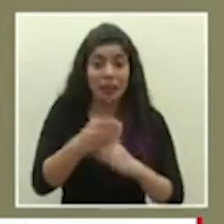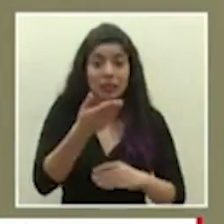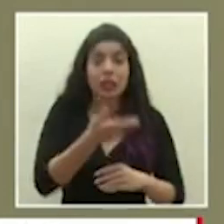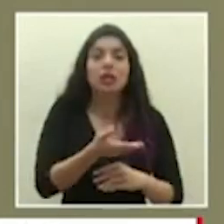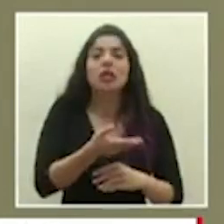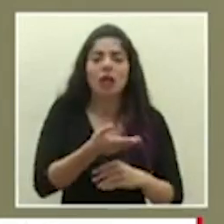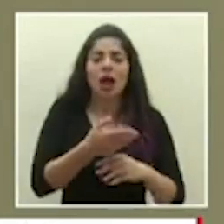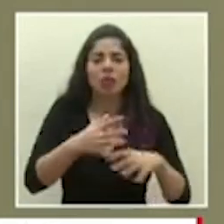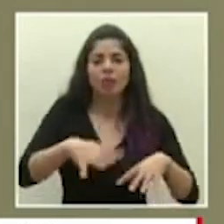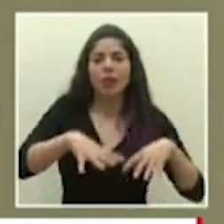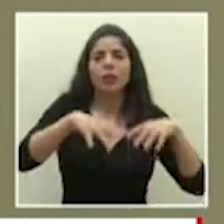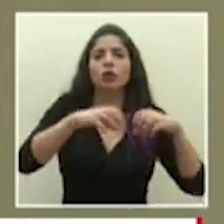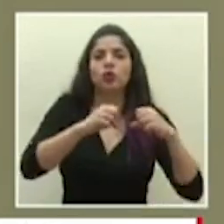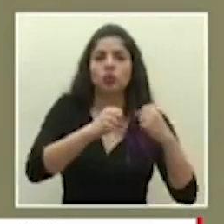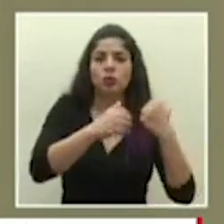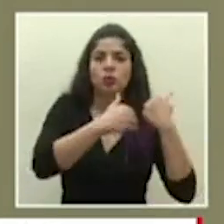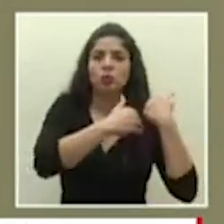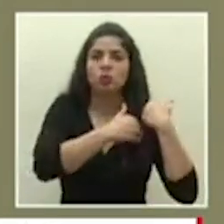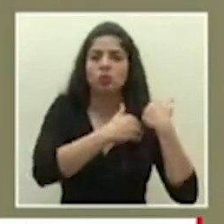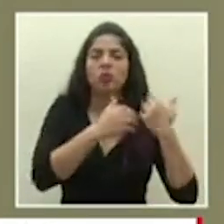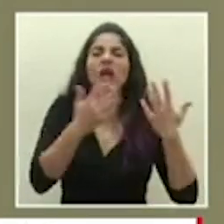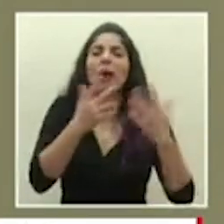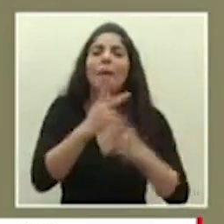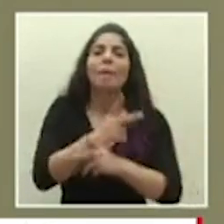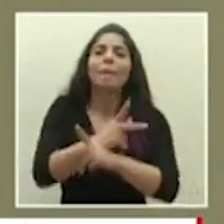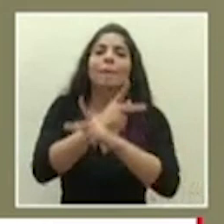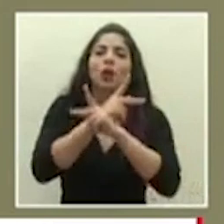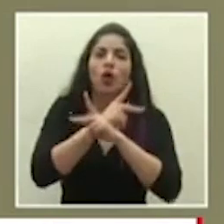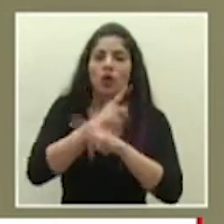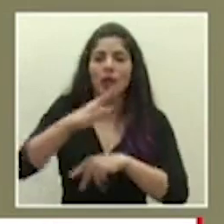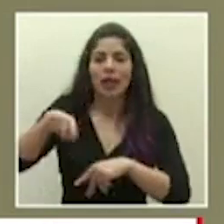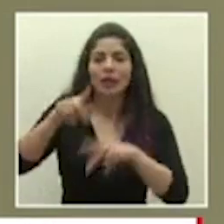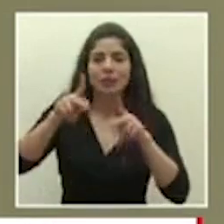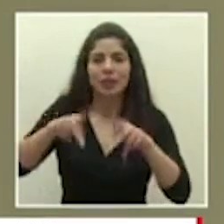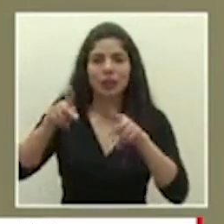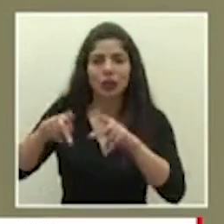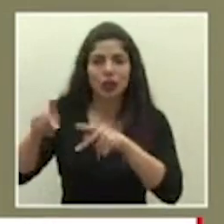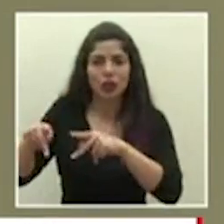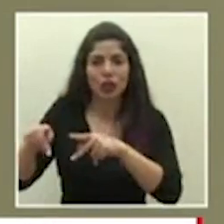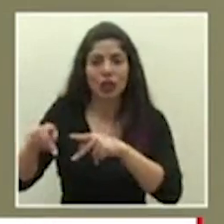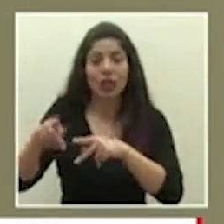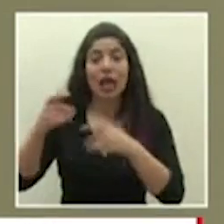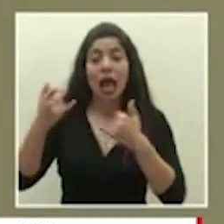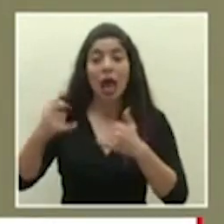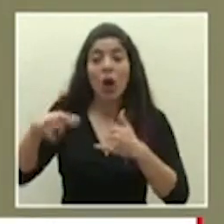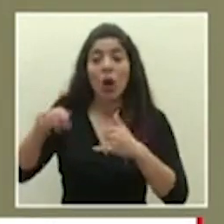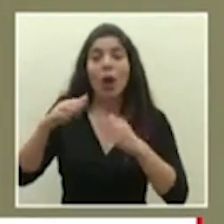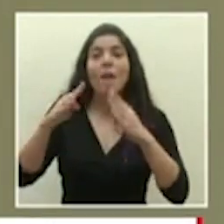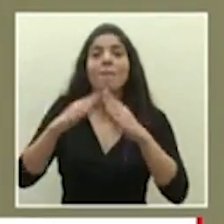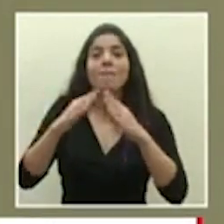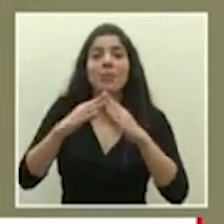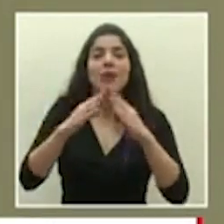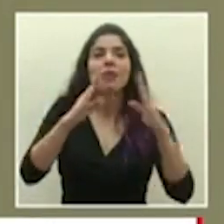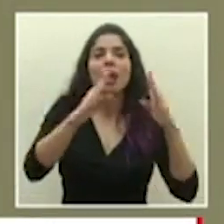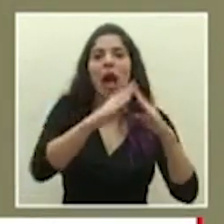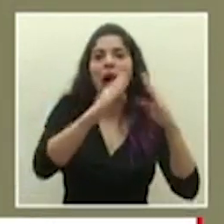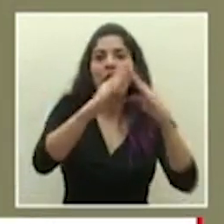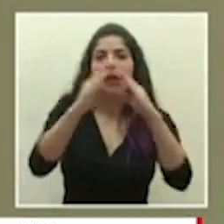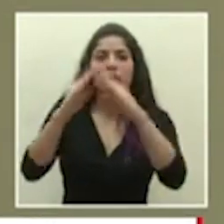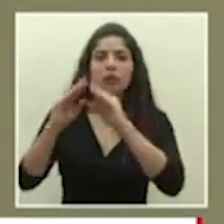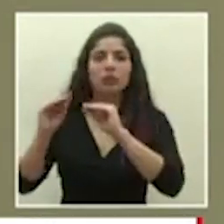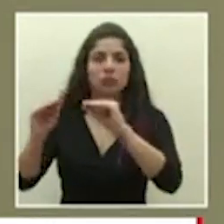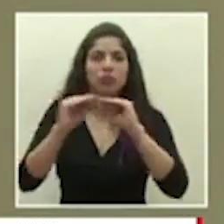asumió bajo la protección a esas personas y viven actualmente en residencias y seguiremos